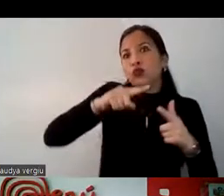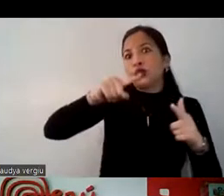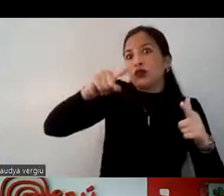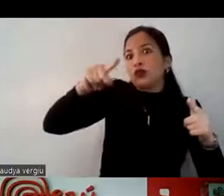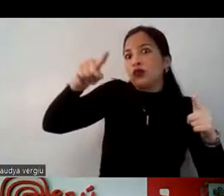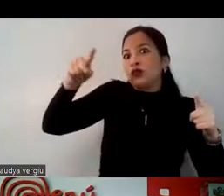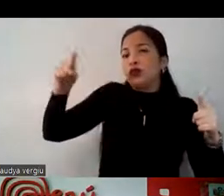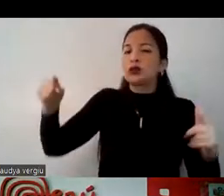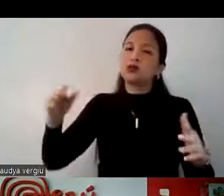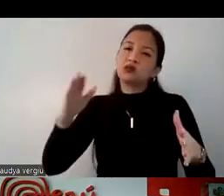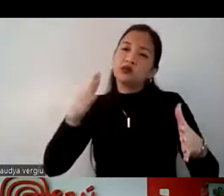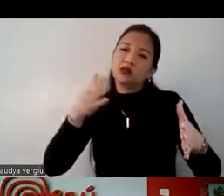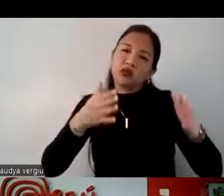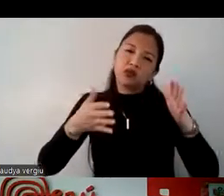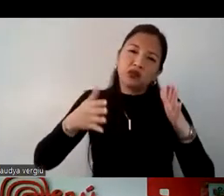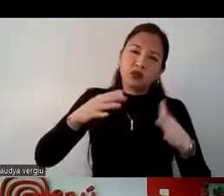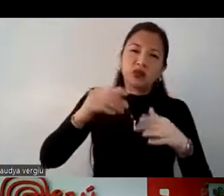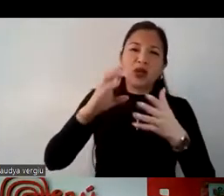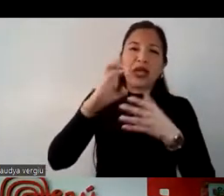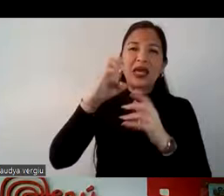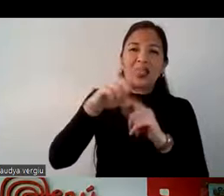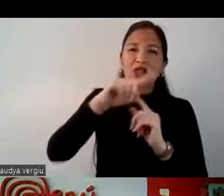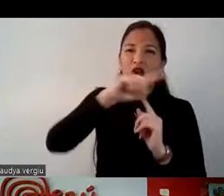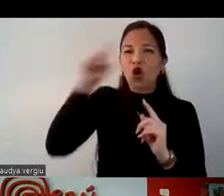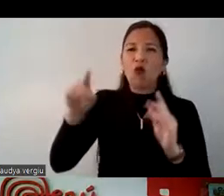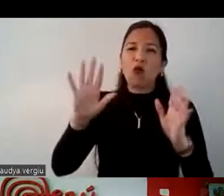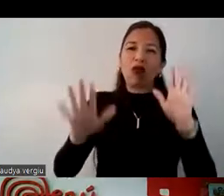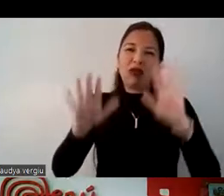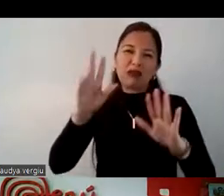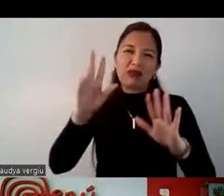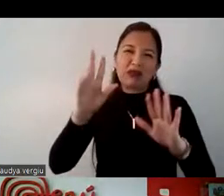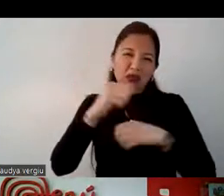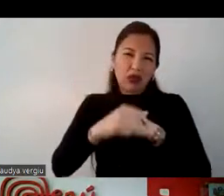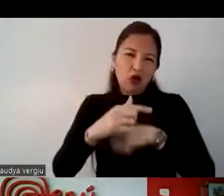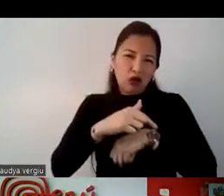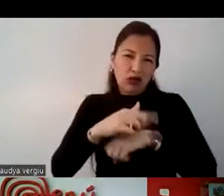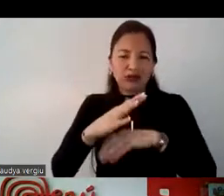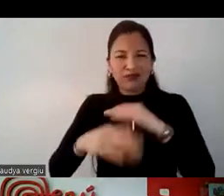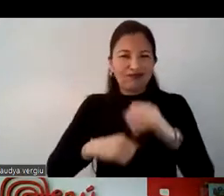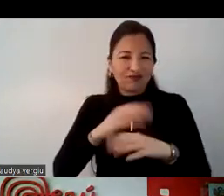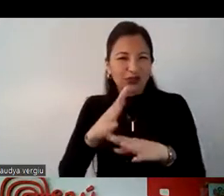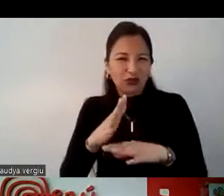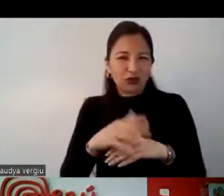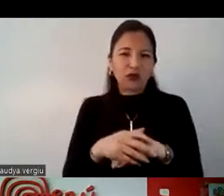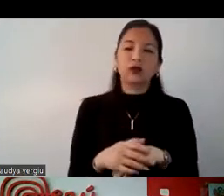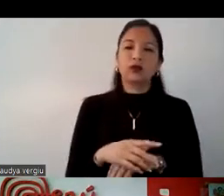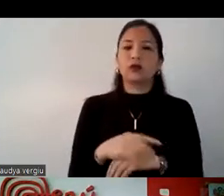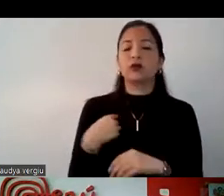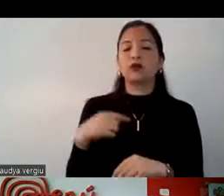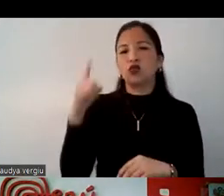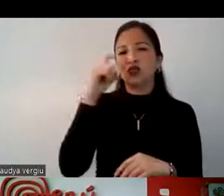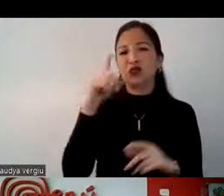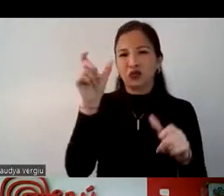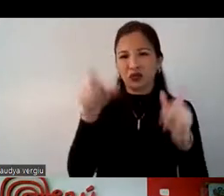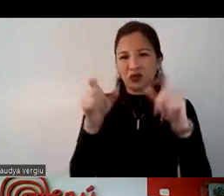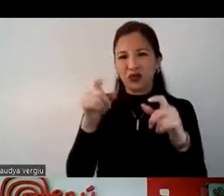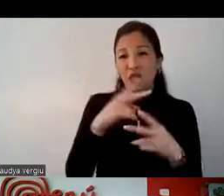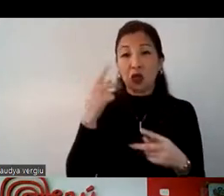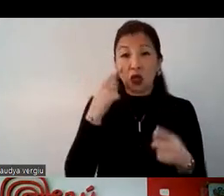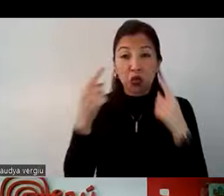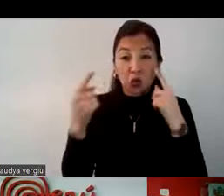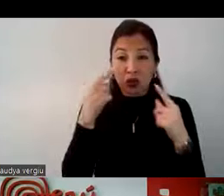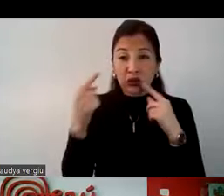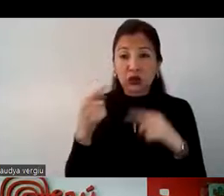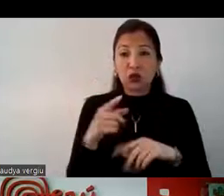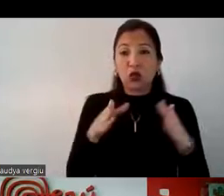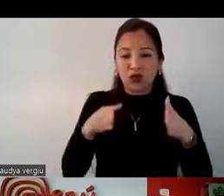Sería como el caso de Quito hacia Perú, que les mencionaba al inicio. Serían muchas horas de viaje para un turista, para un turismo de